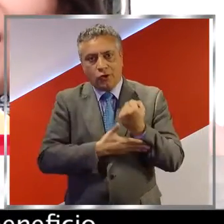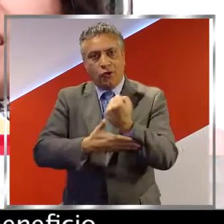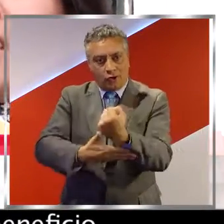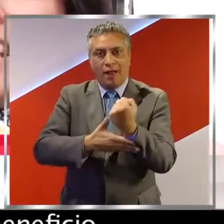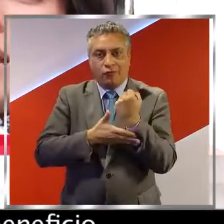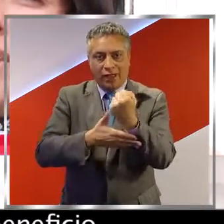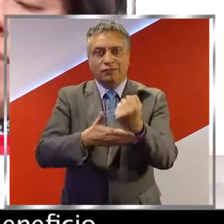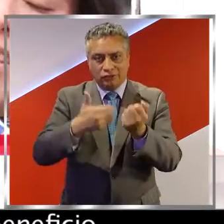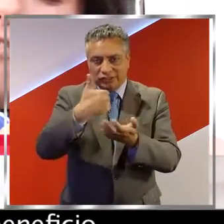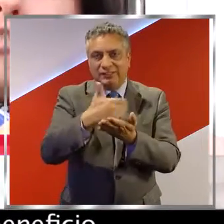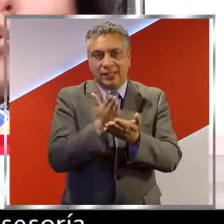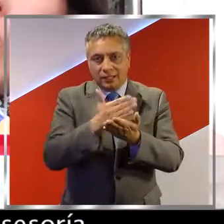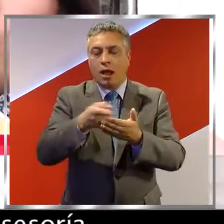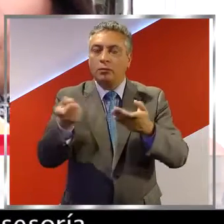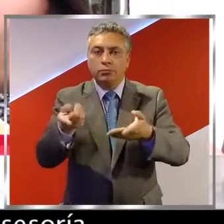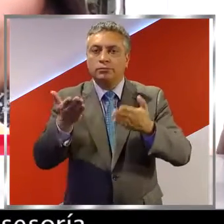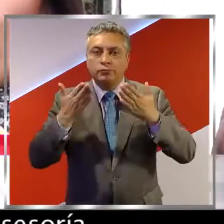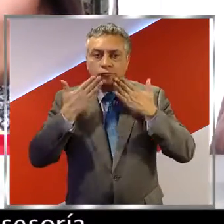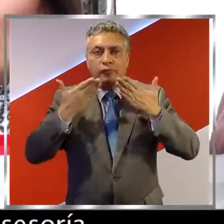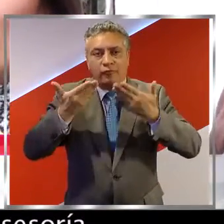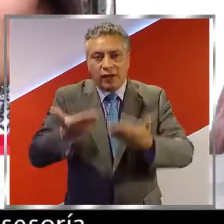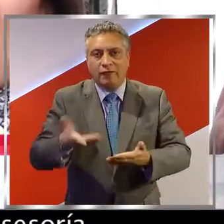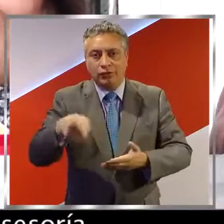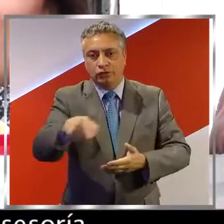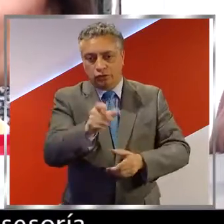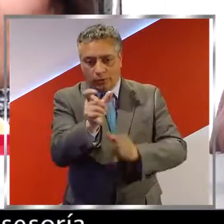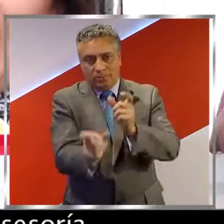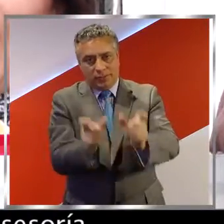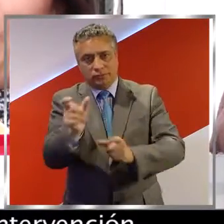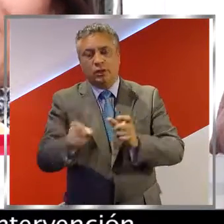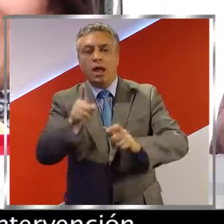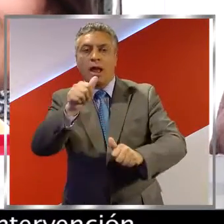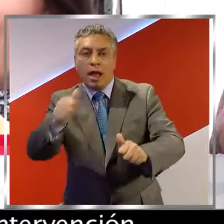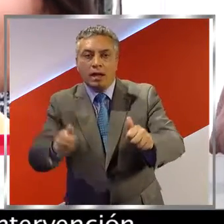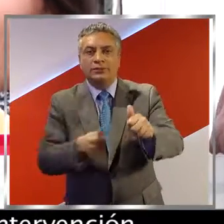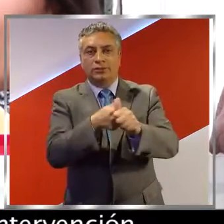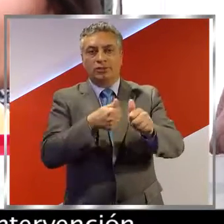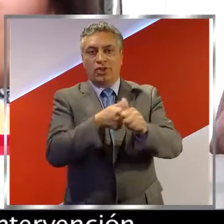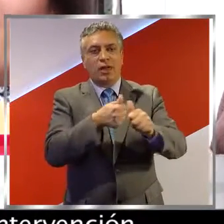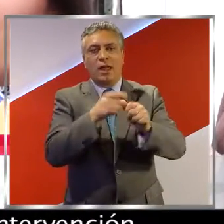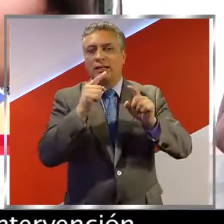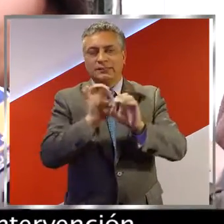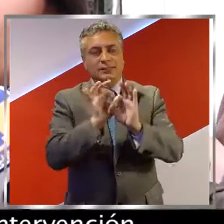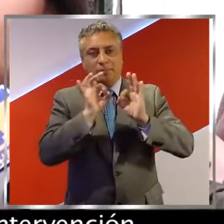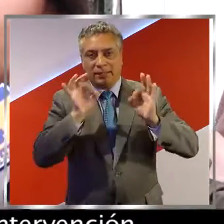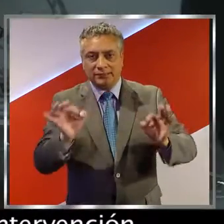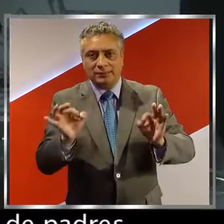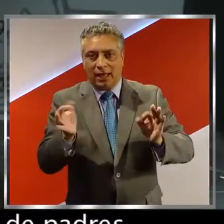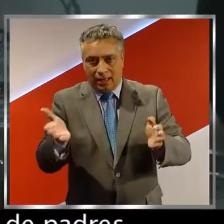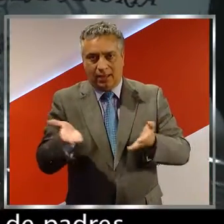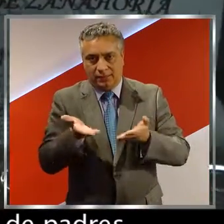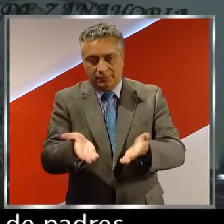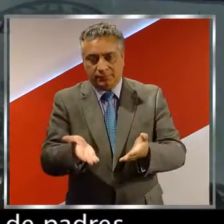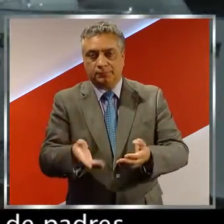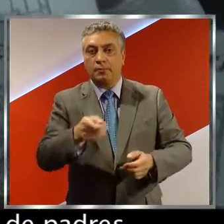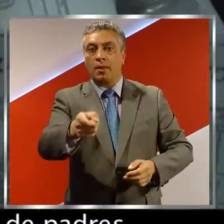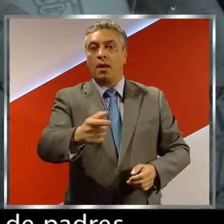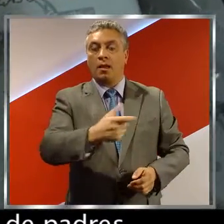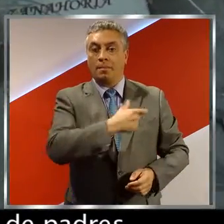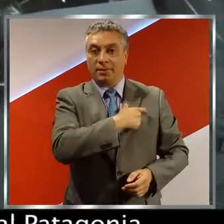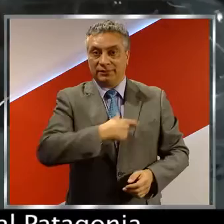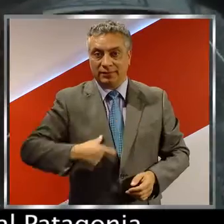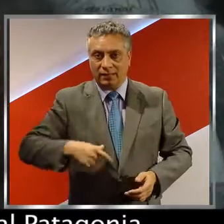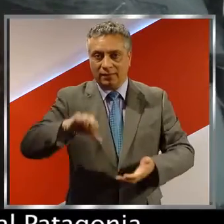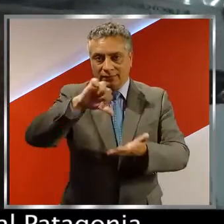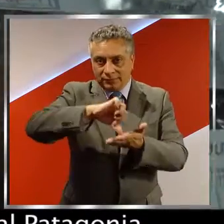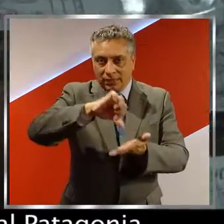que va a ser directamente en beneficio de los usuarios con una asesoría especializada en lo que es la intervención. Para el presidente del Centro de